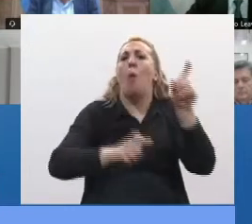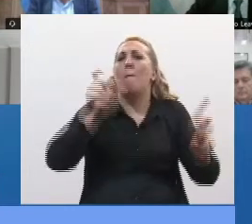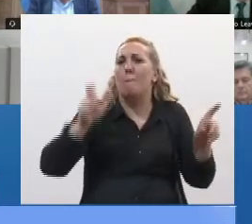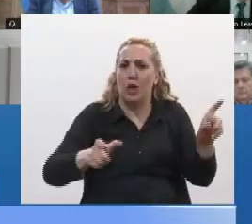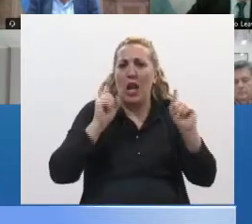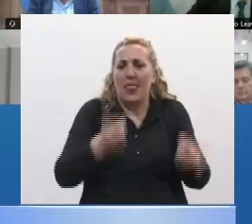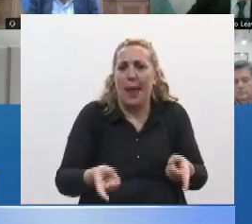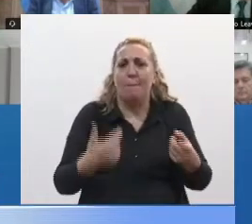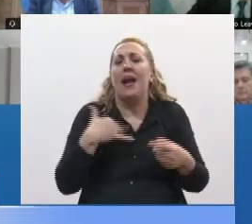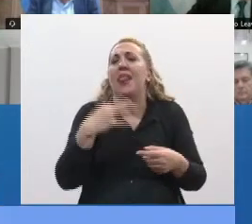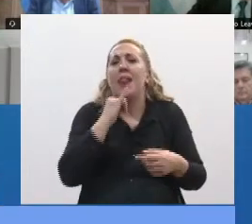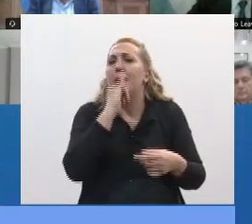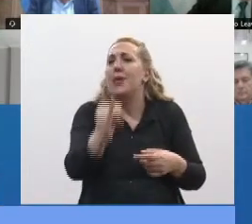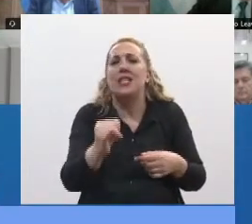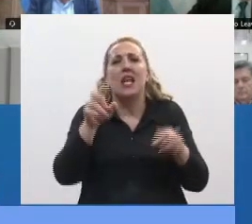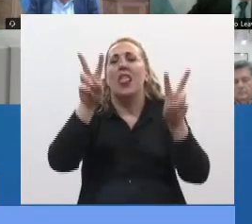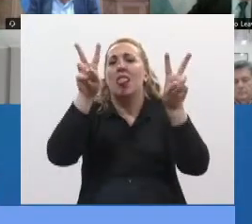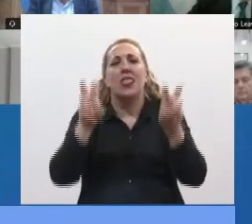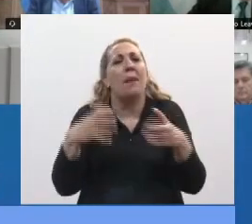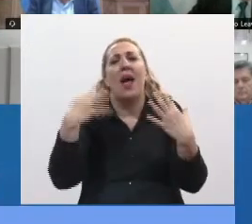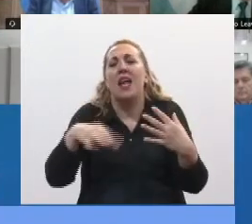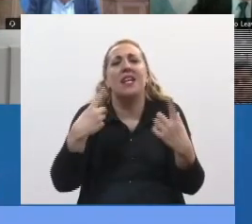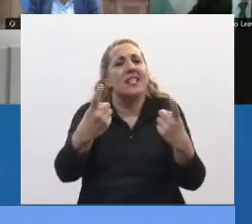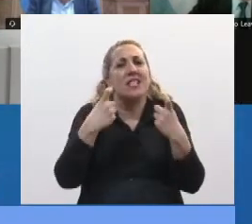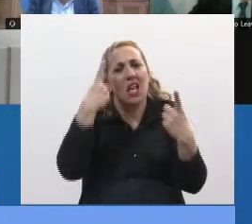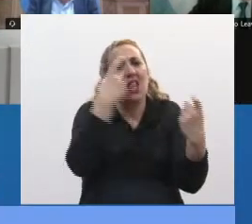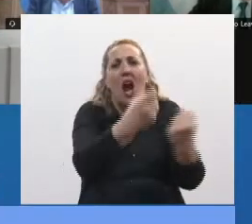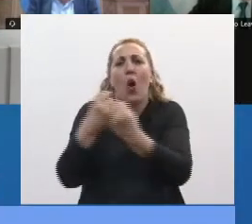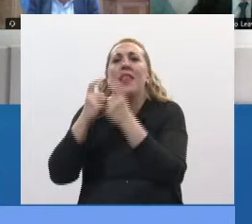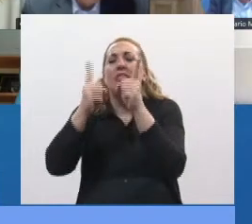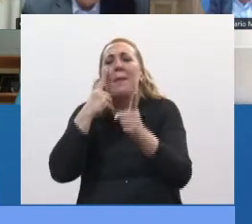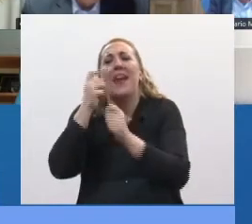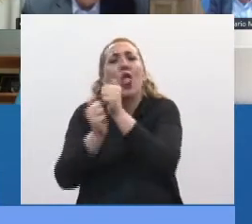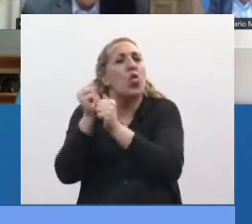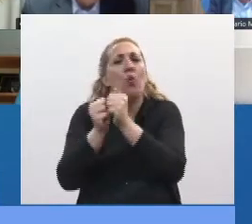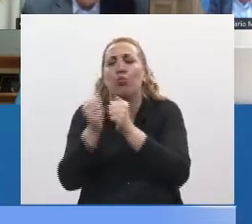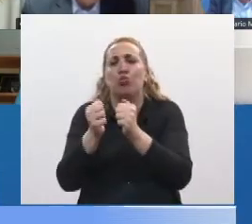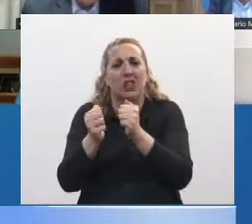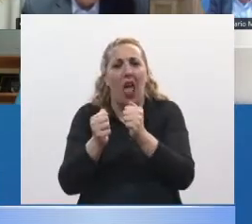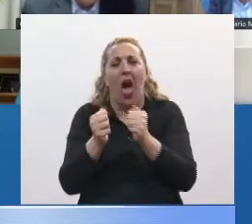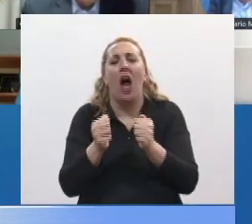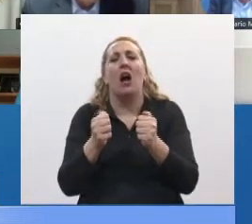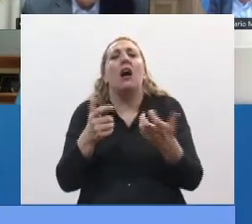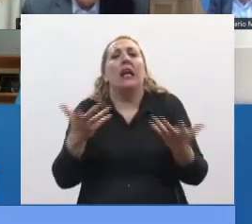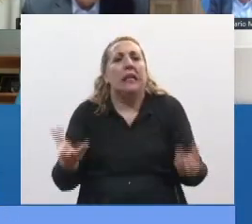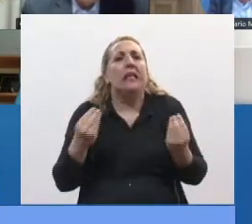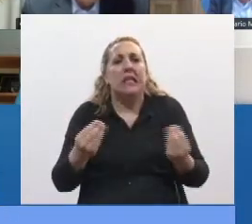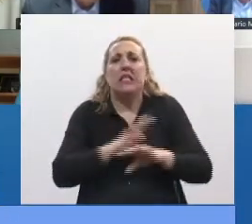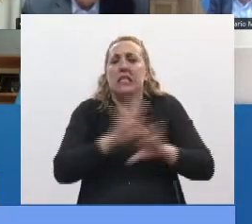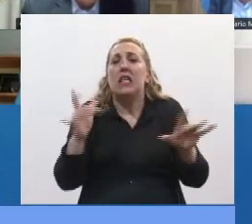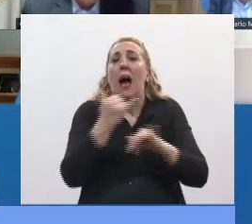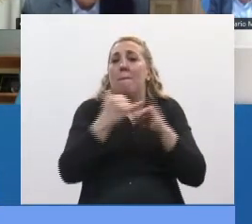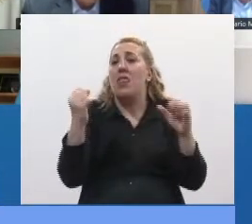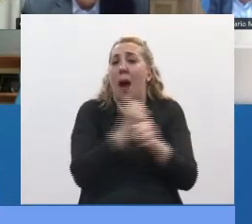que es un tema donde hay alto consenso, incluso de la industria, y es justamente una media